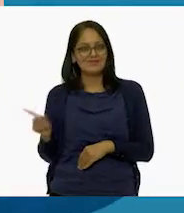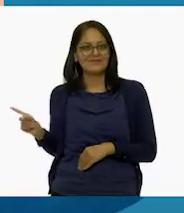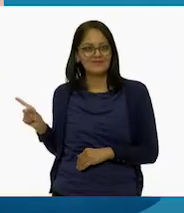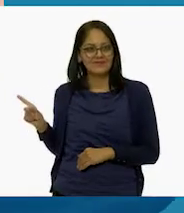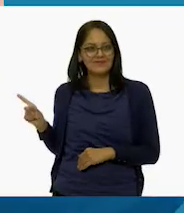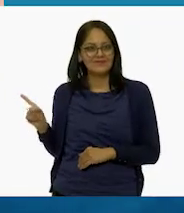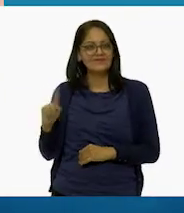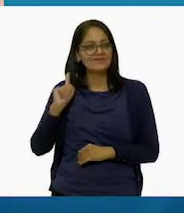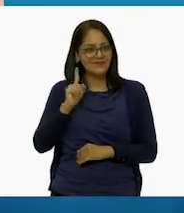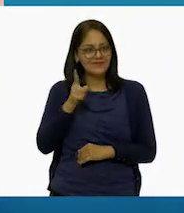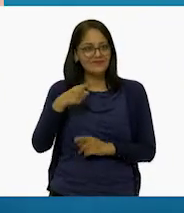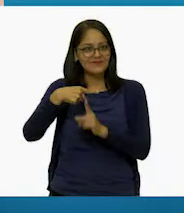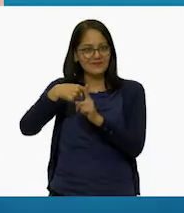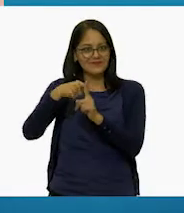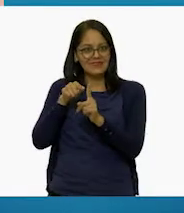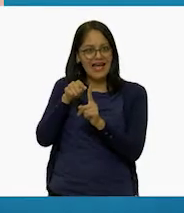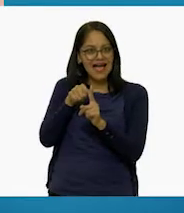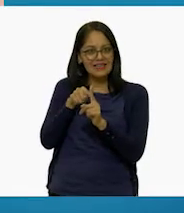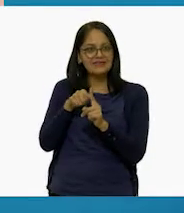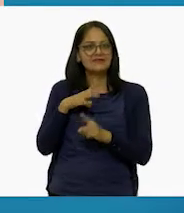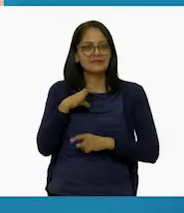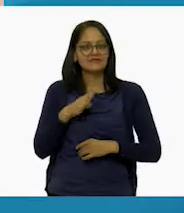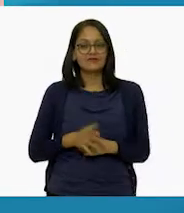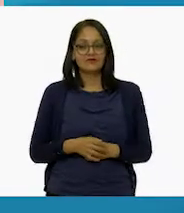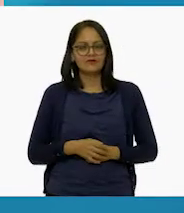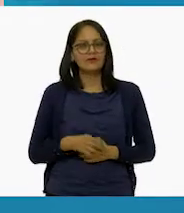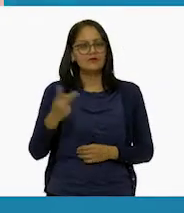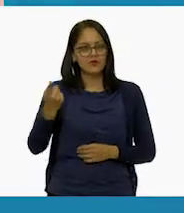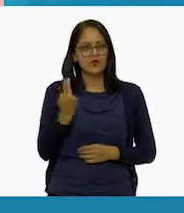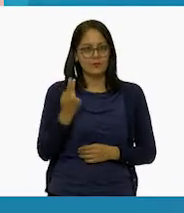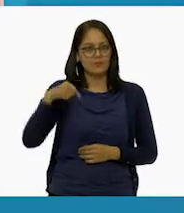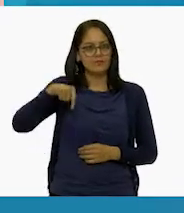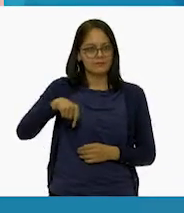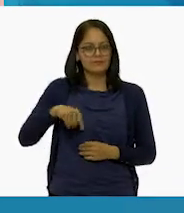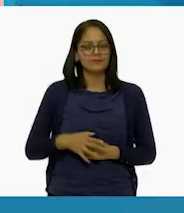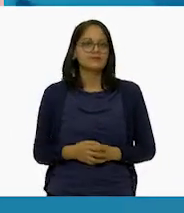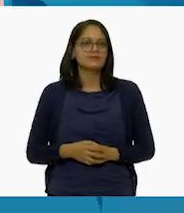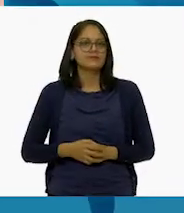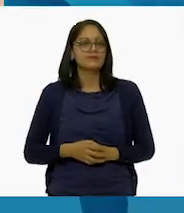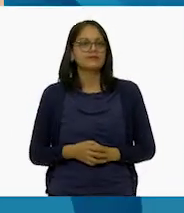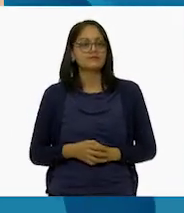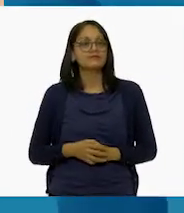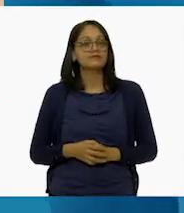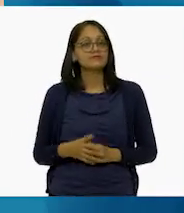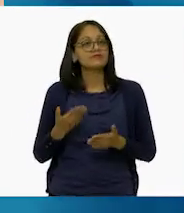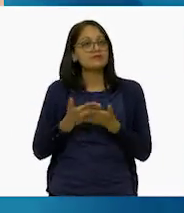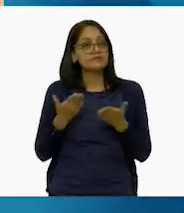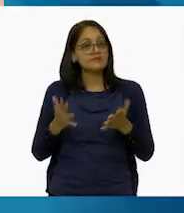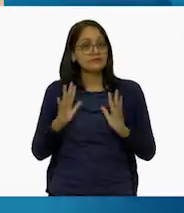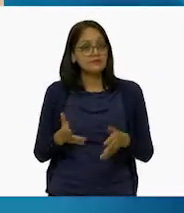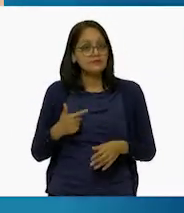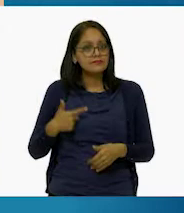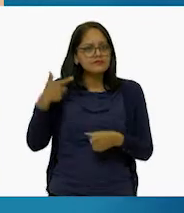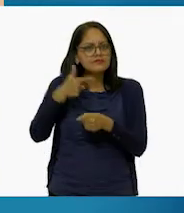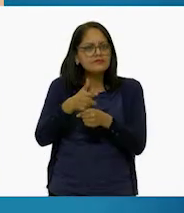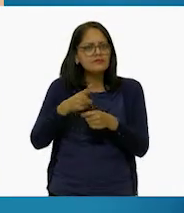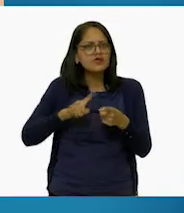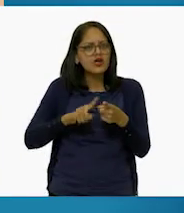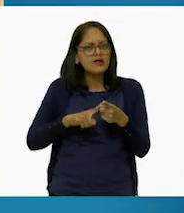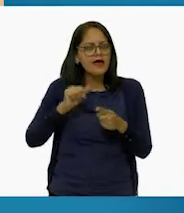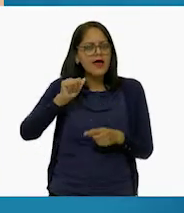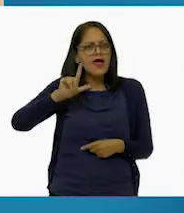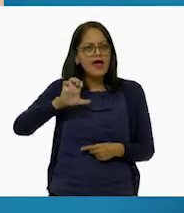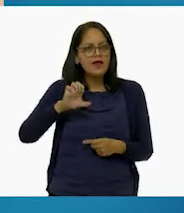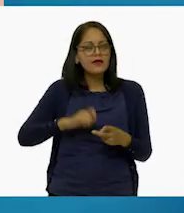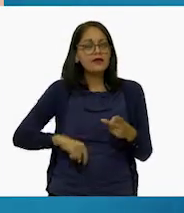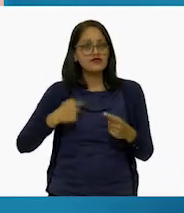Aquí se juntan. Aquí se juntan. Tú y yo estamos aquí. Ahora que ya localizamos dónde está Ale y